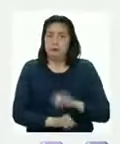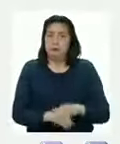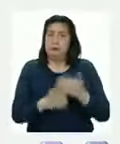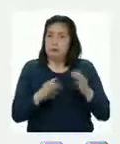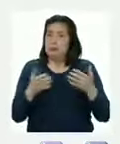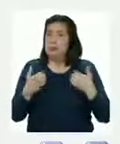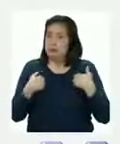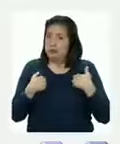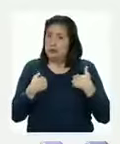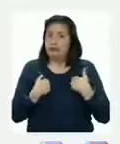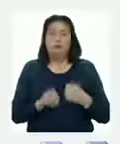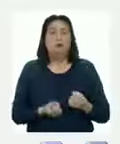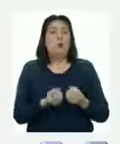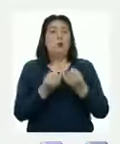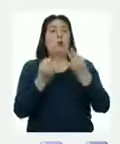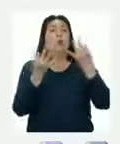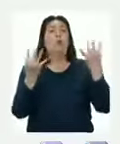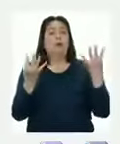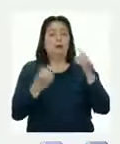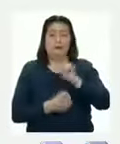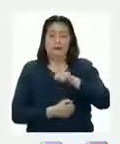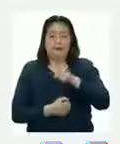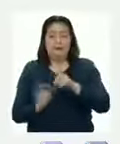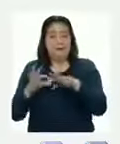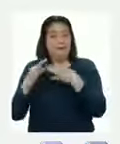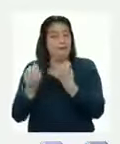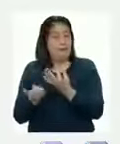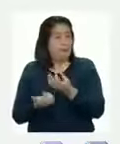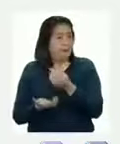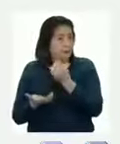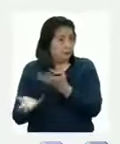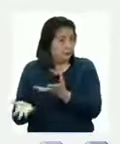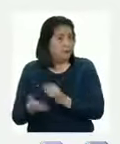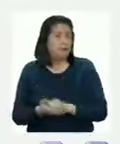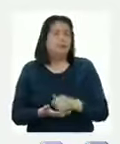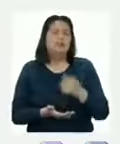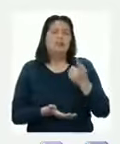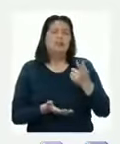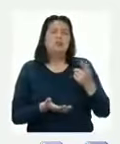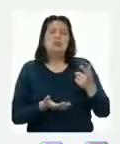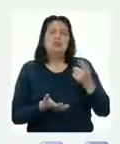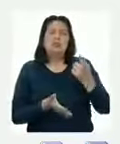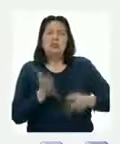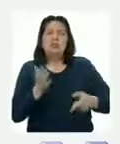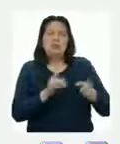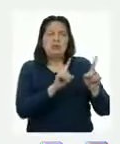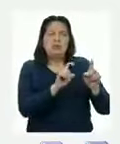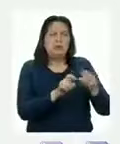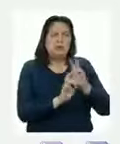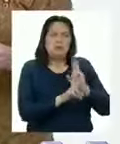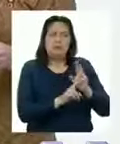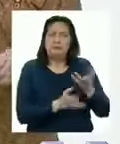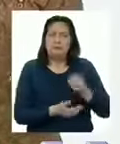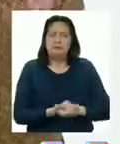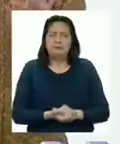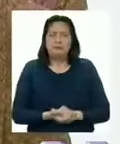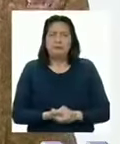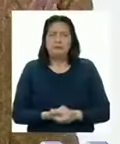eso tendríamos el total de sacos que necesitan las familias ¿Cuál es la pregunta que necesitamos responder?